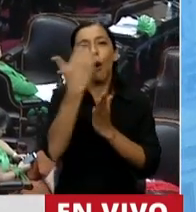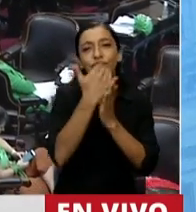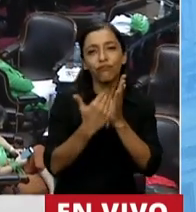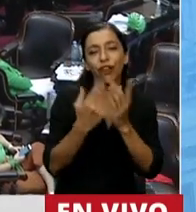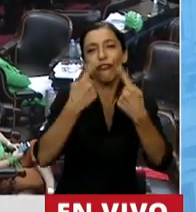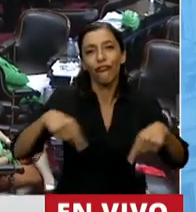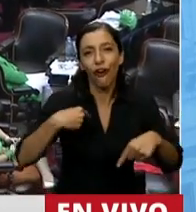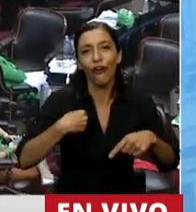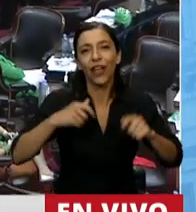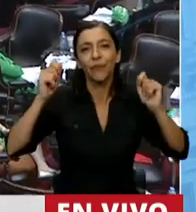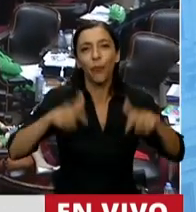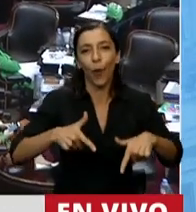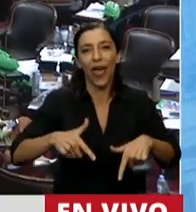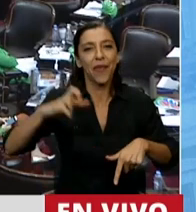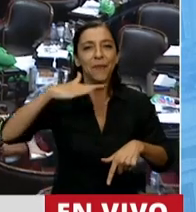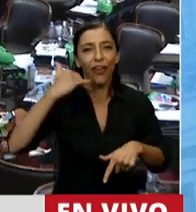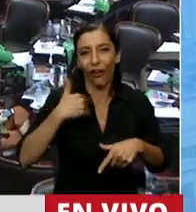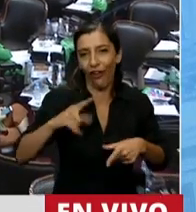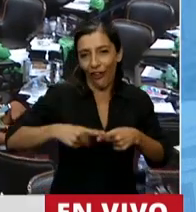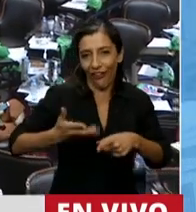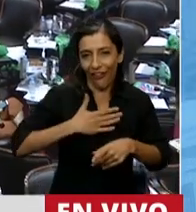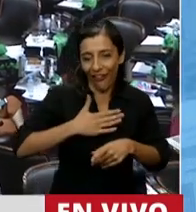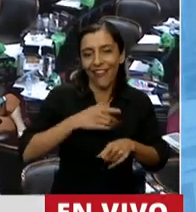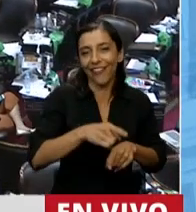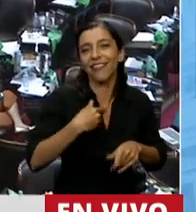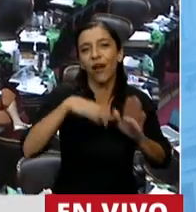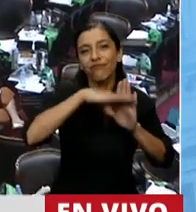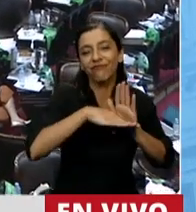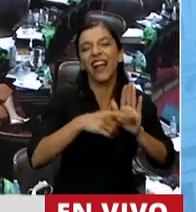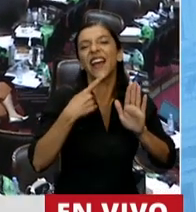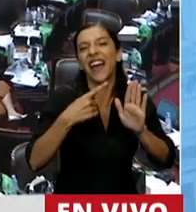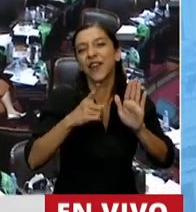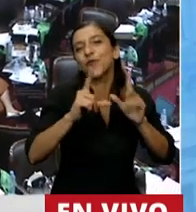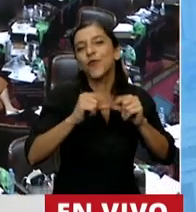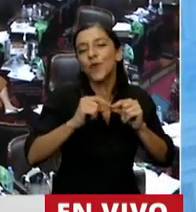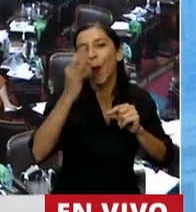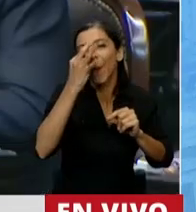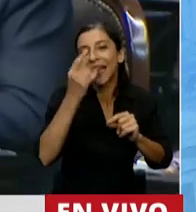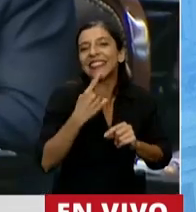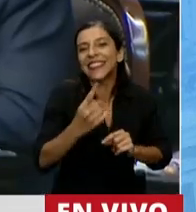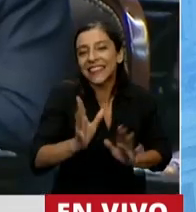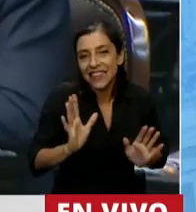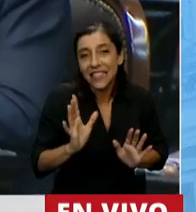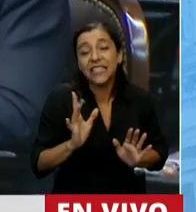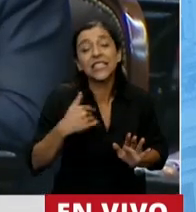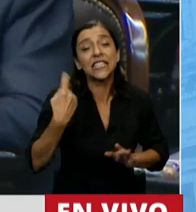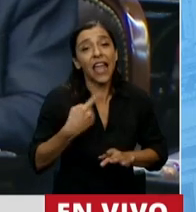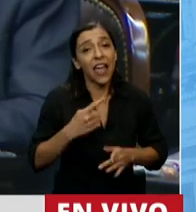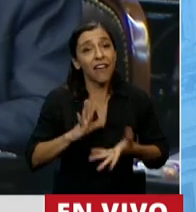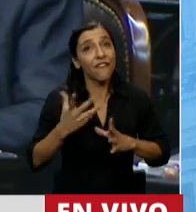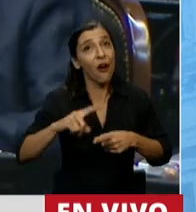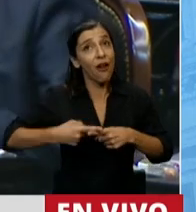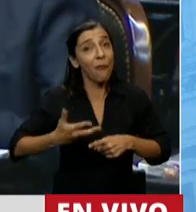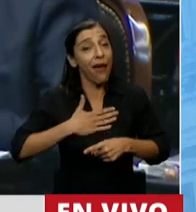número 14, textualmente dice, el justicialismo es una nueva filosofía de vida,